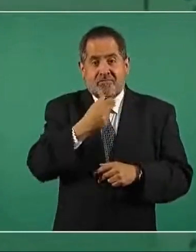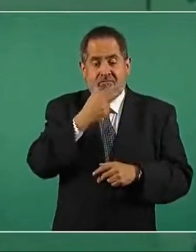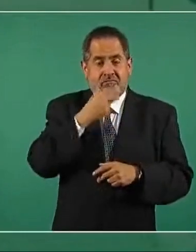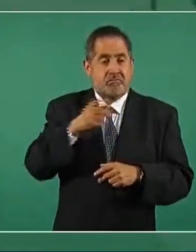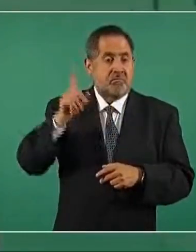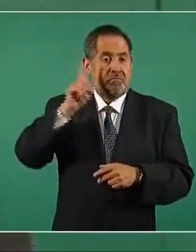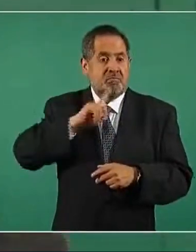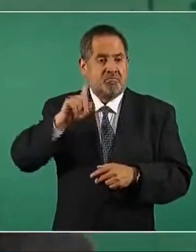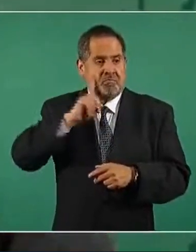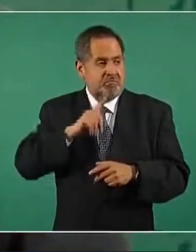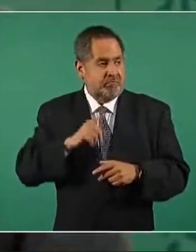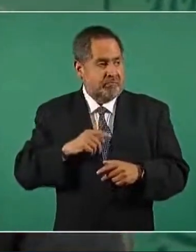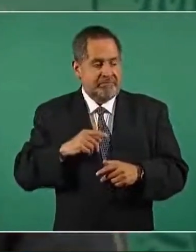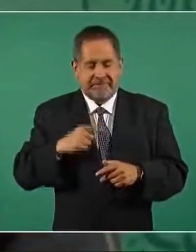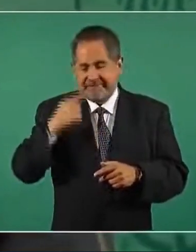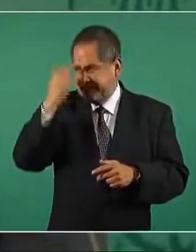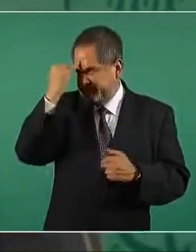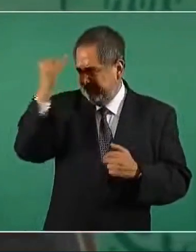quedarse